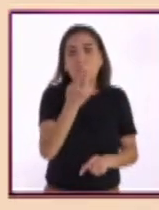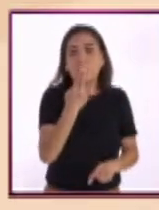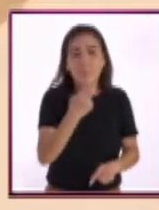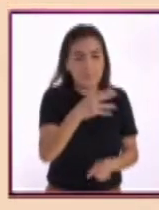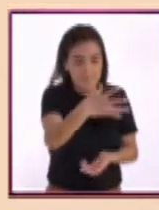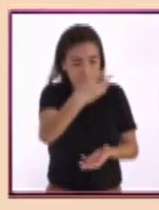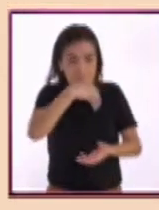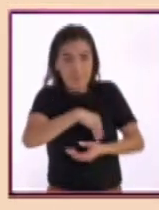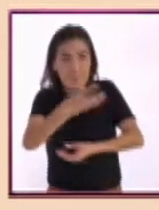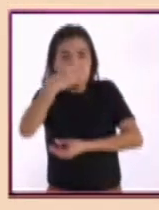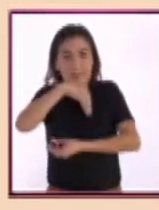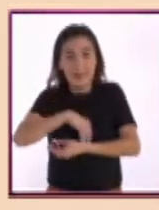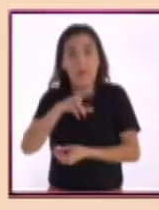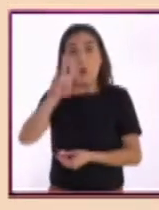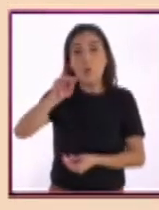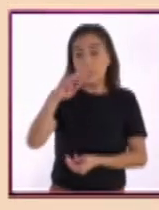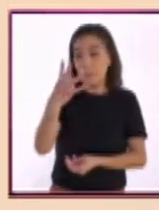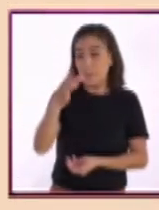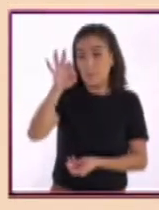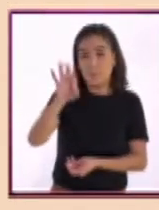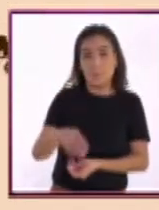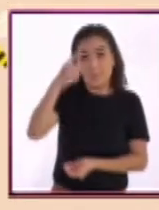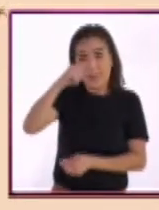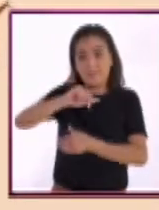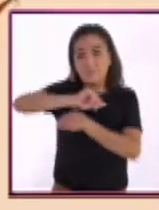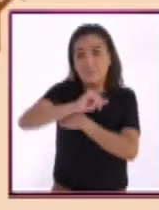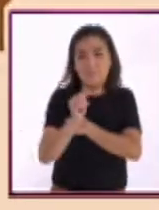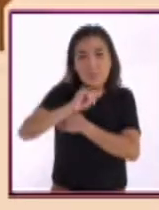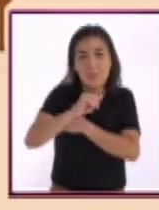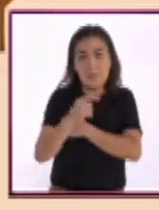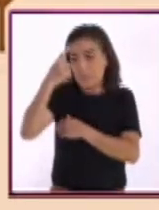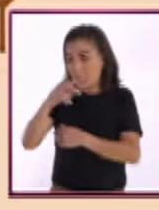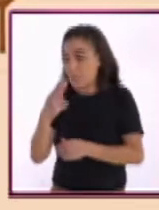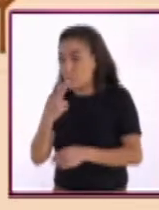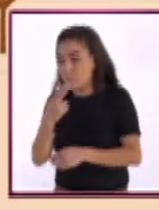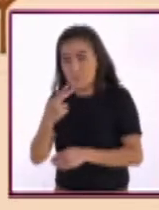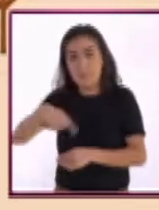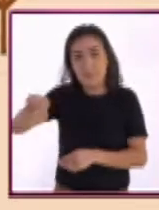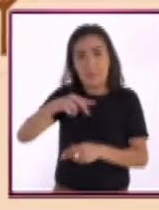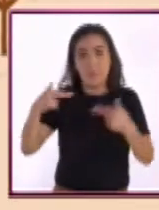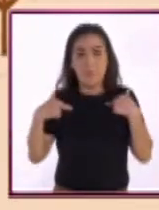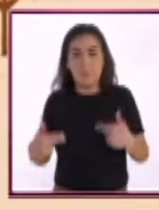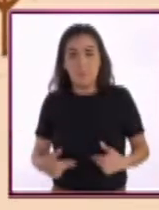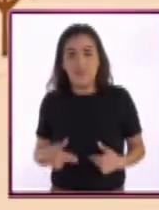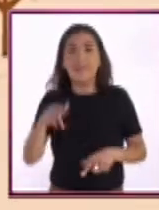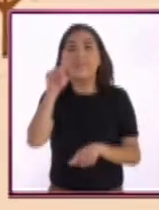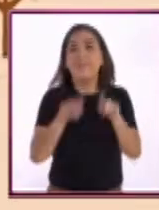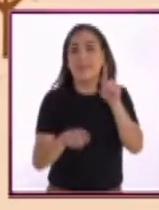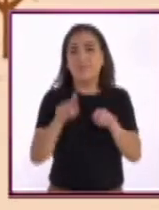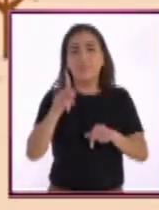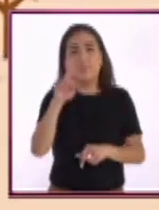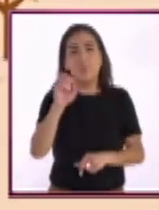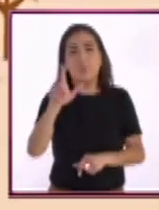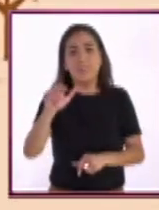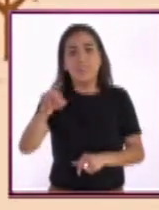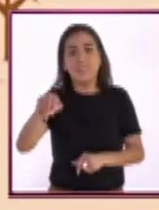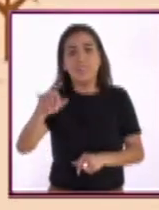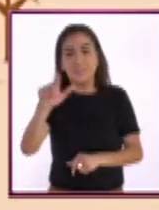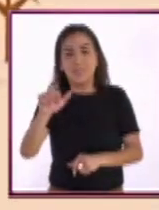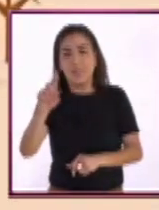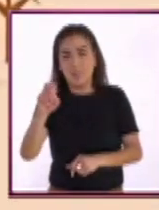la polinización. 84% de los cultivos que se utilizan para consumo humano dependen de polinizadores,